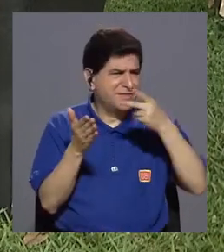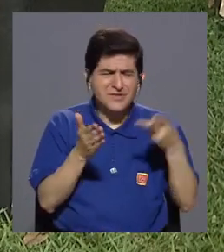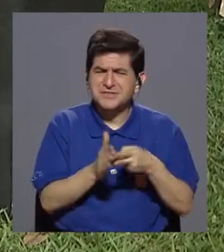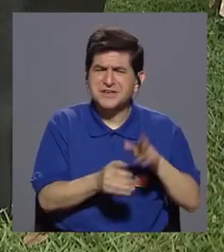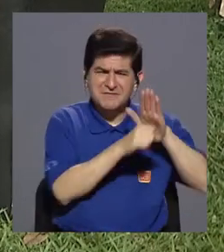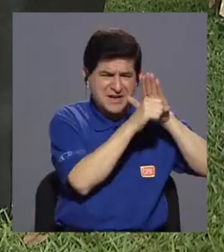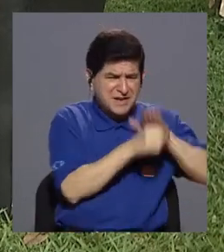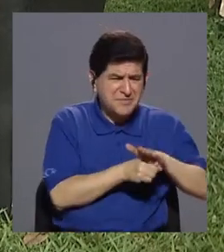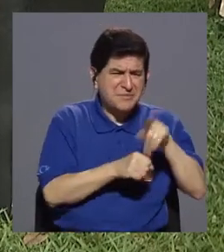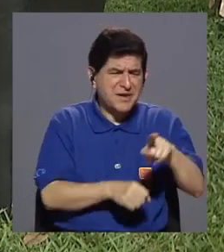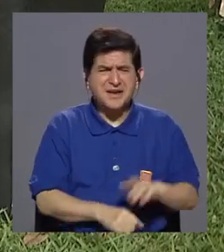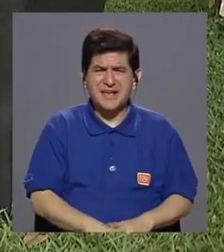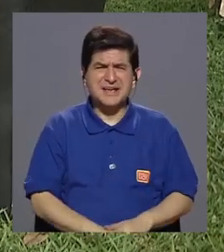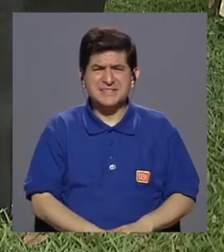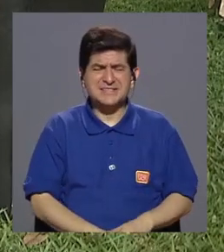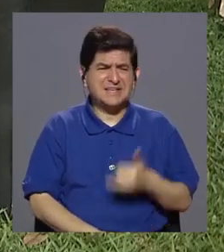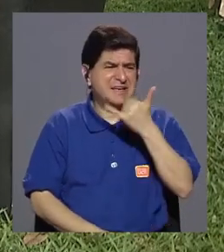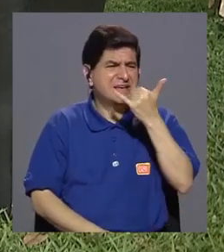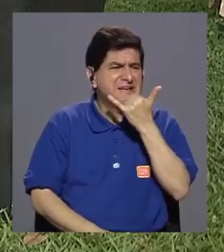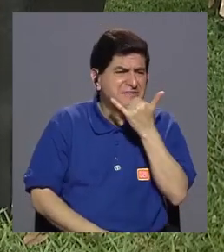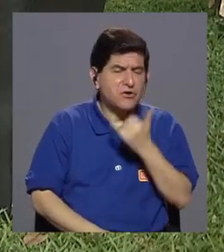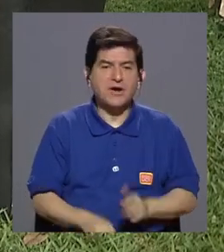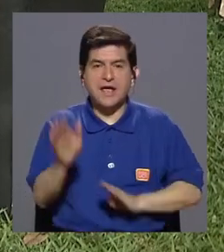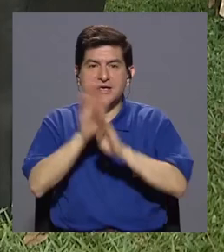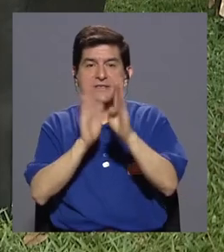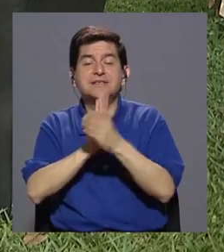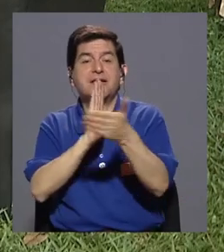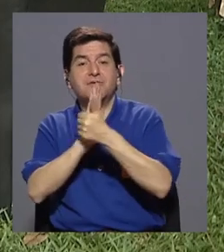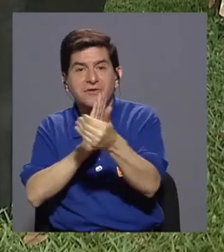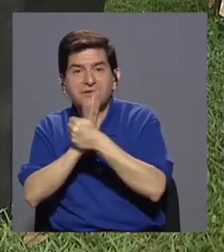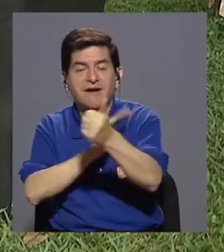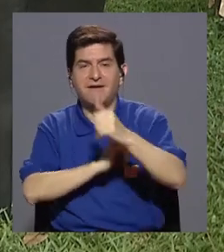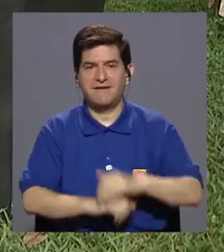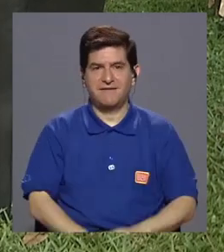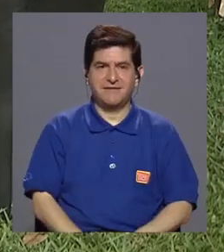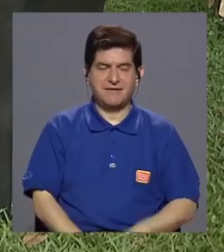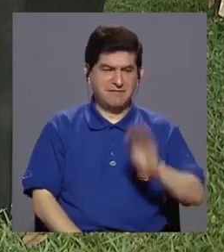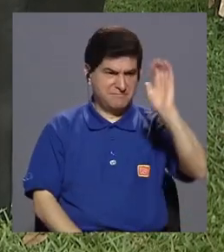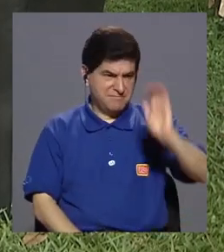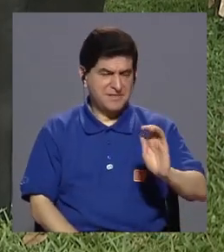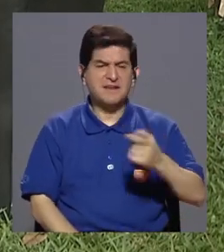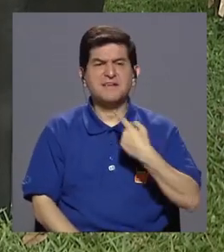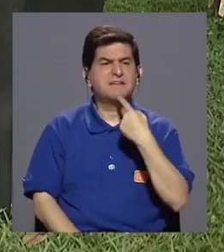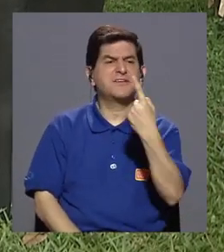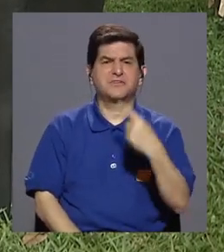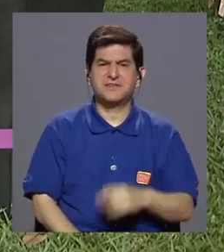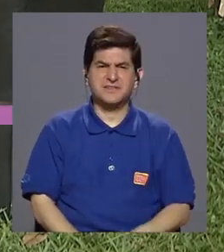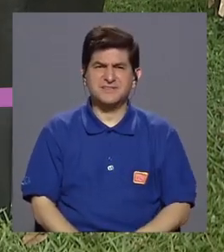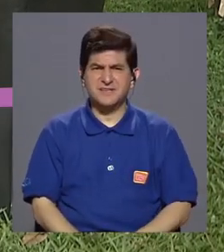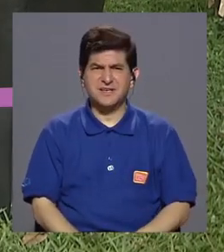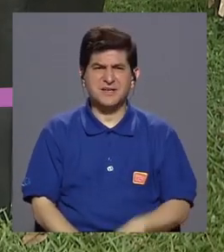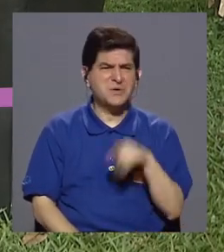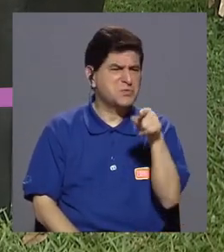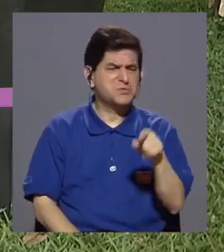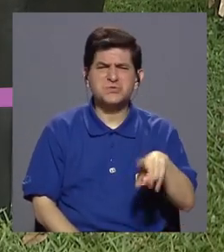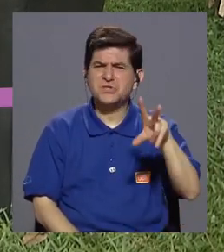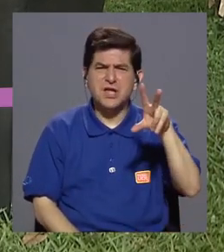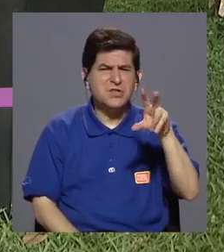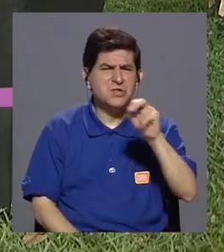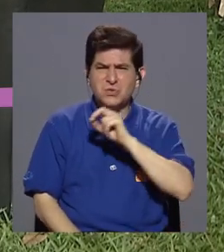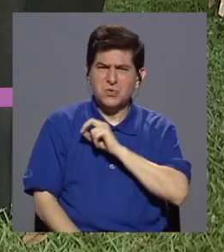de reprimir el defecto, sino que se trata de desarrollar la virtud. De chiquito nos dicen, no sea